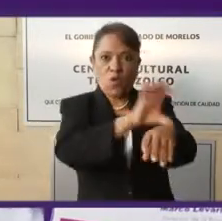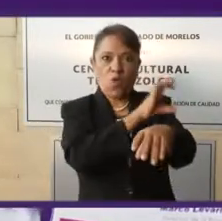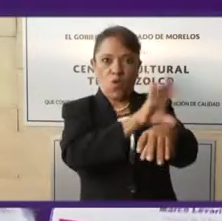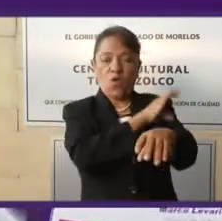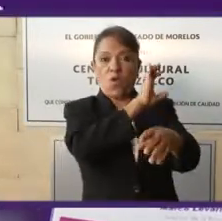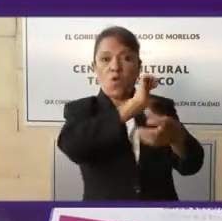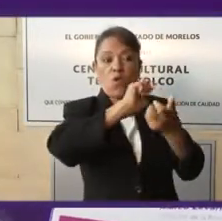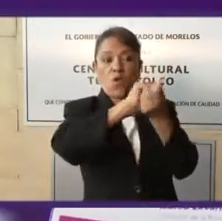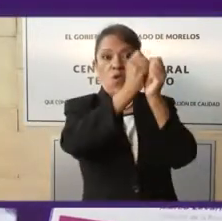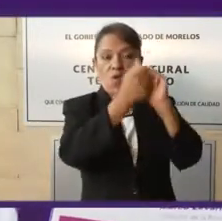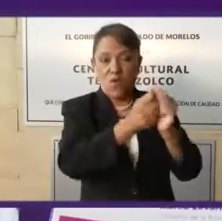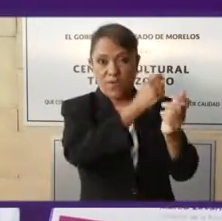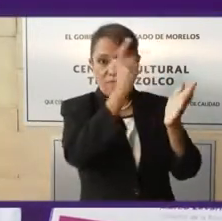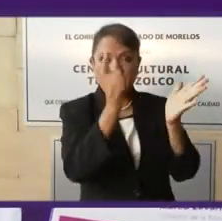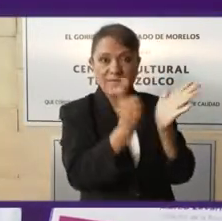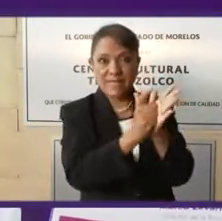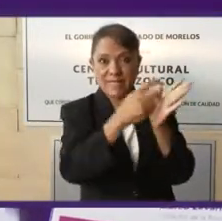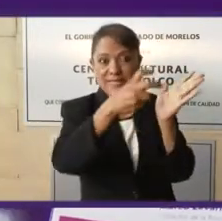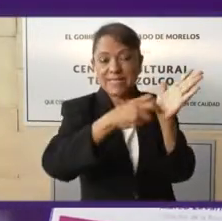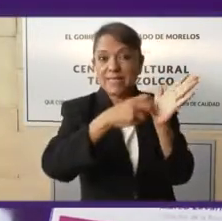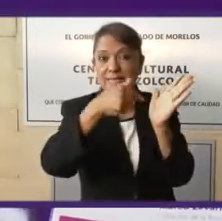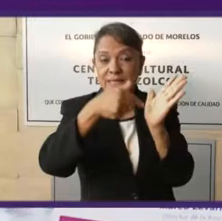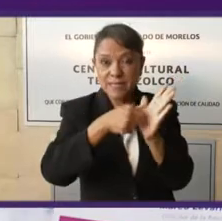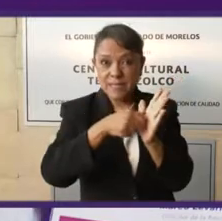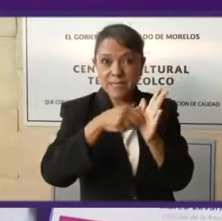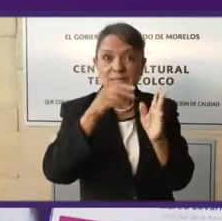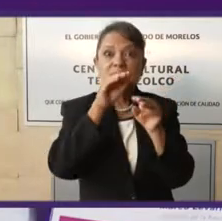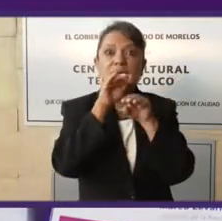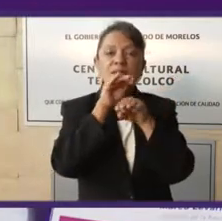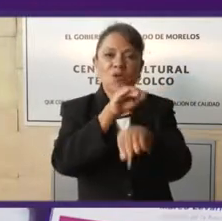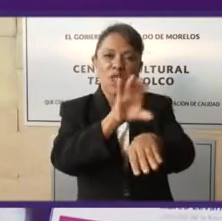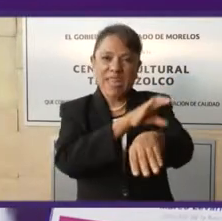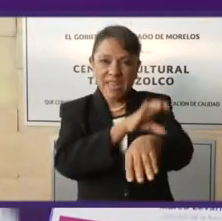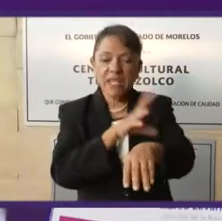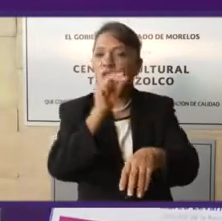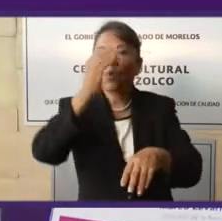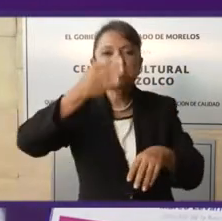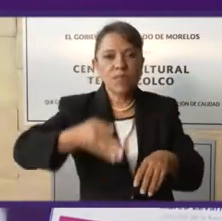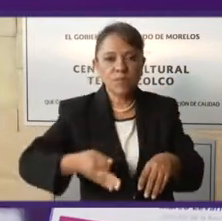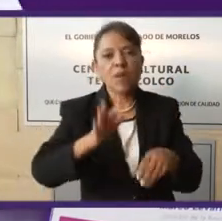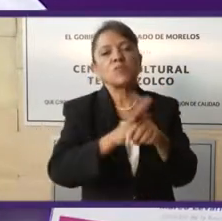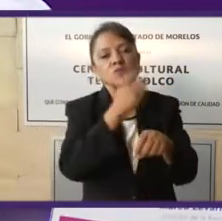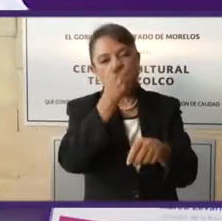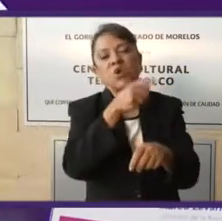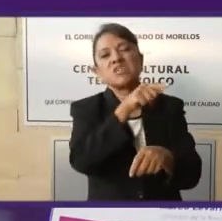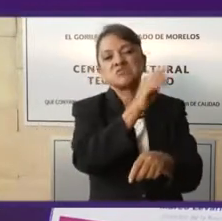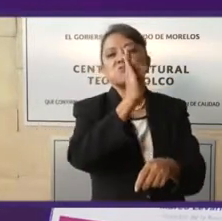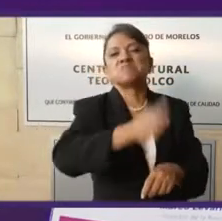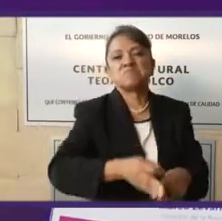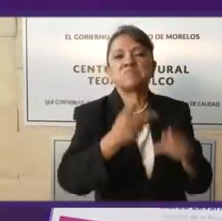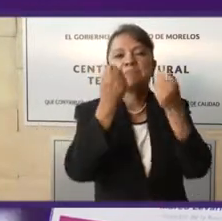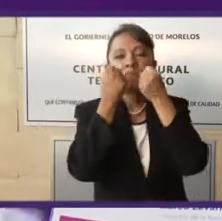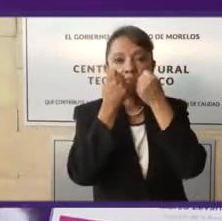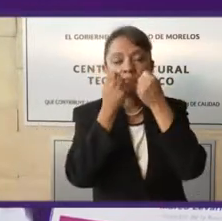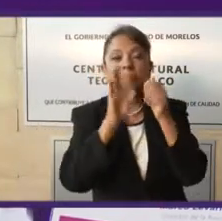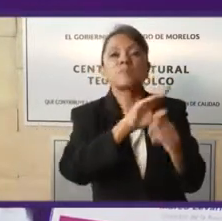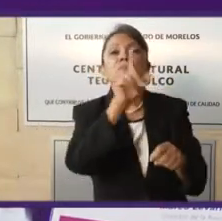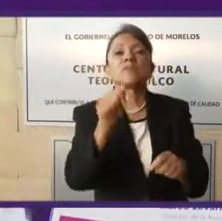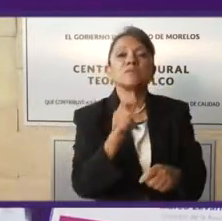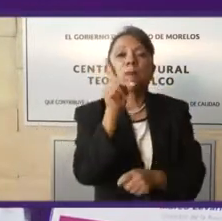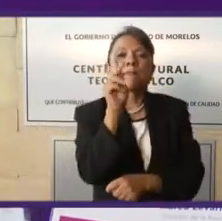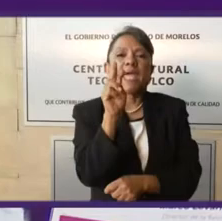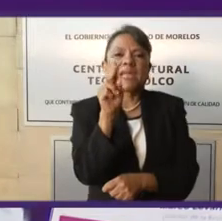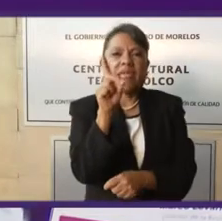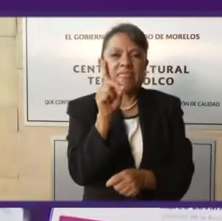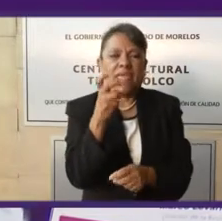alternativa en materia energética. Luego dice, el PRD pues con eso se hace defensor